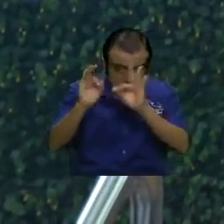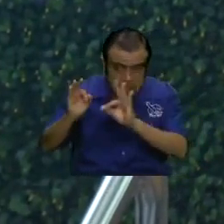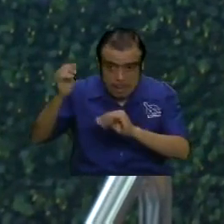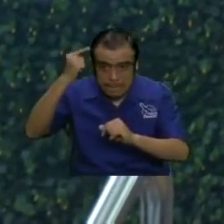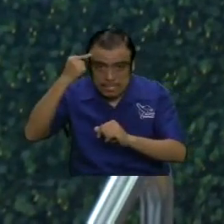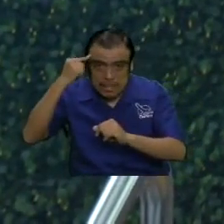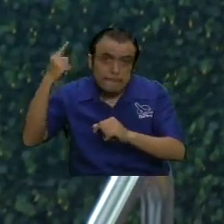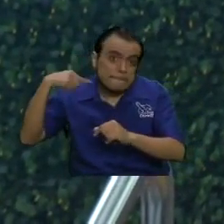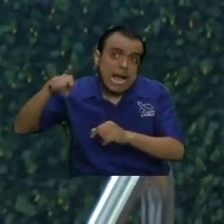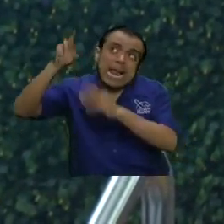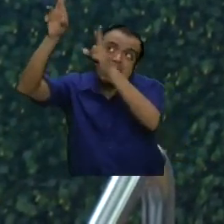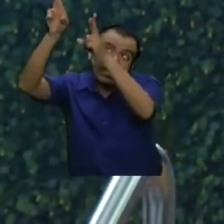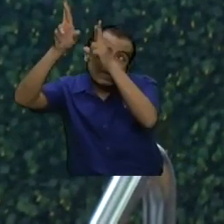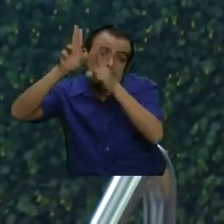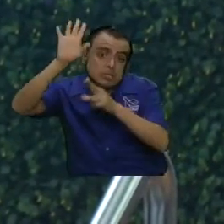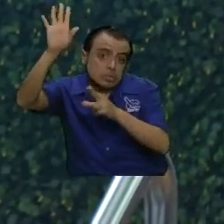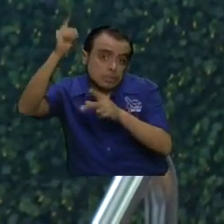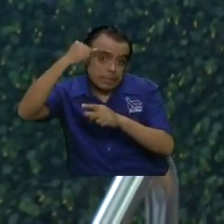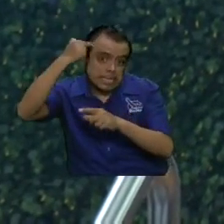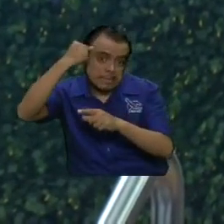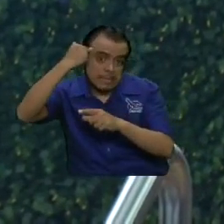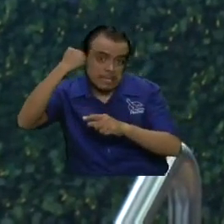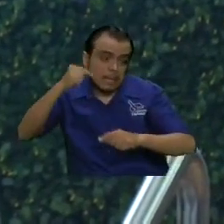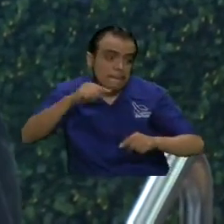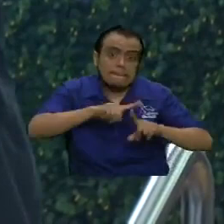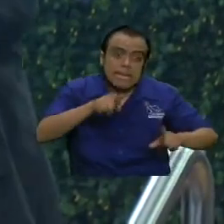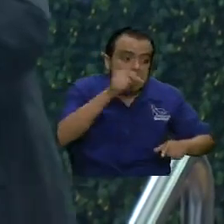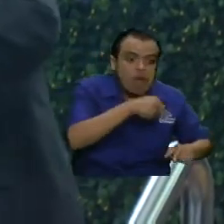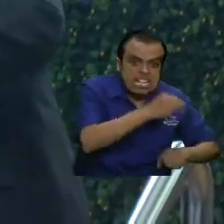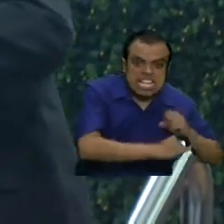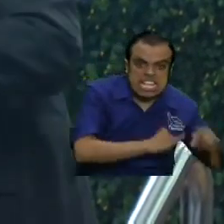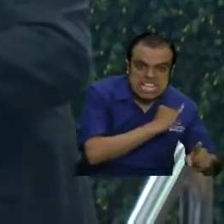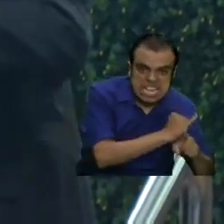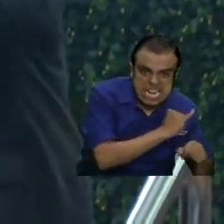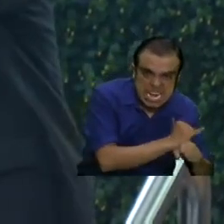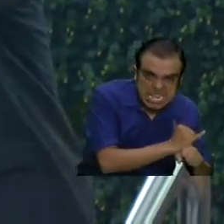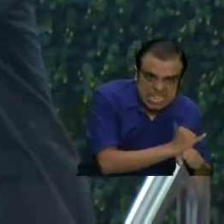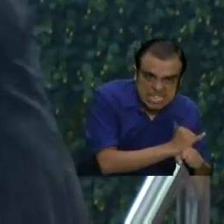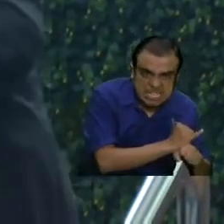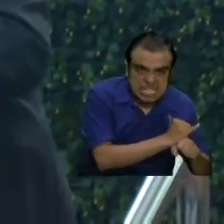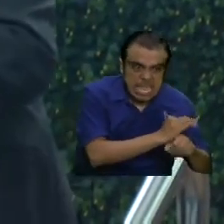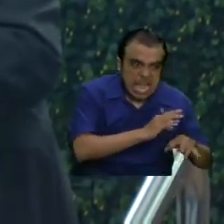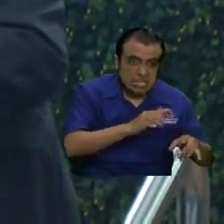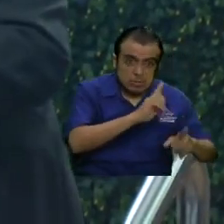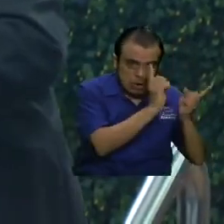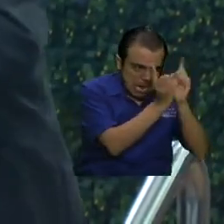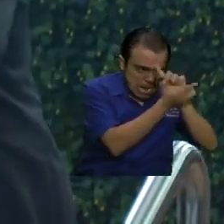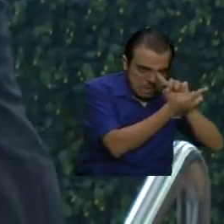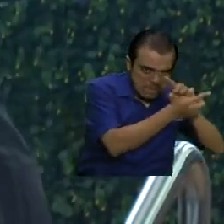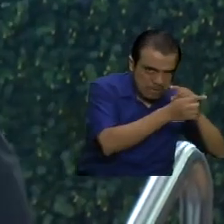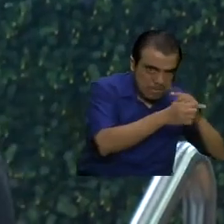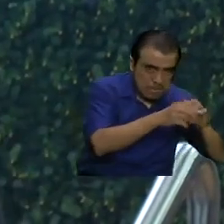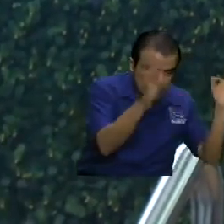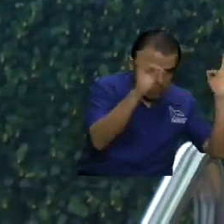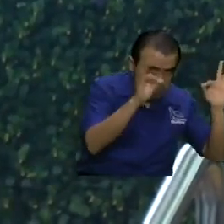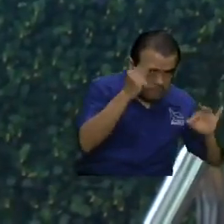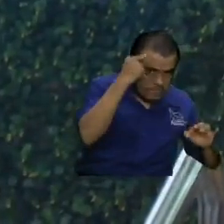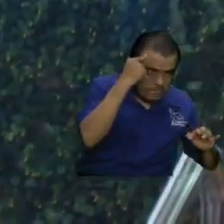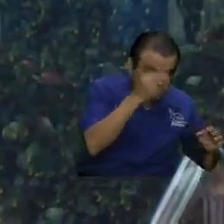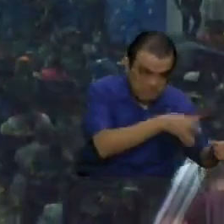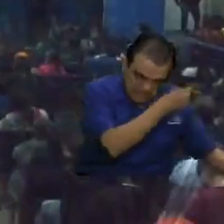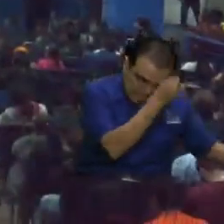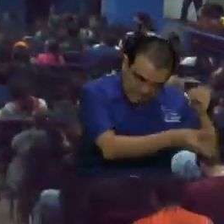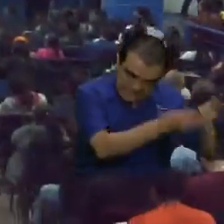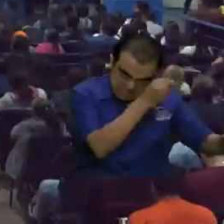adquirir el pensamiento divino en cambio la ventana de Overton es cambio de manera de pensar para meter ideas